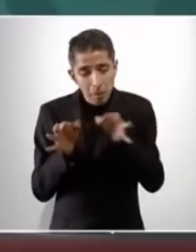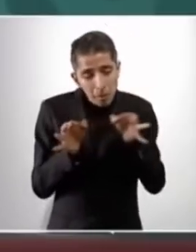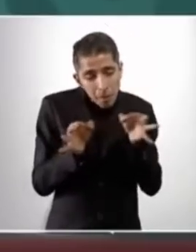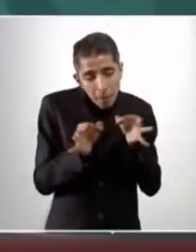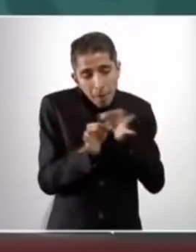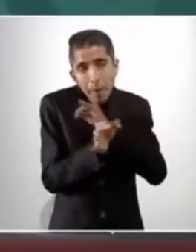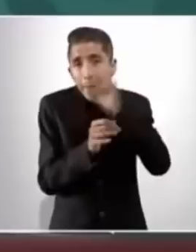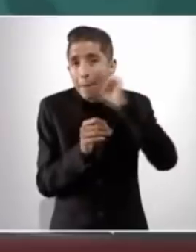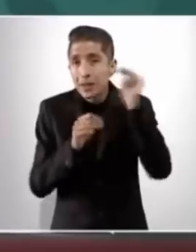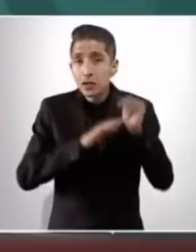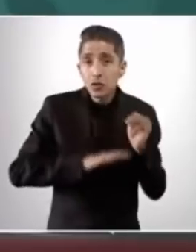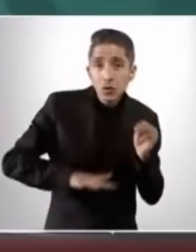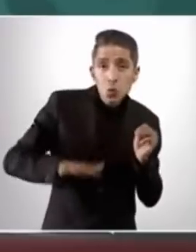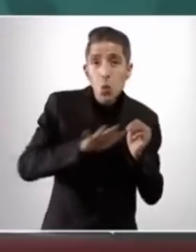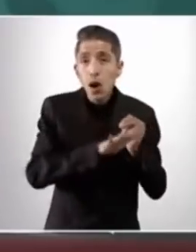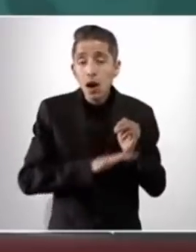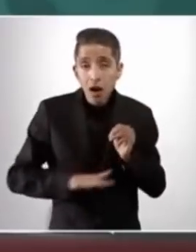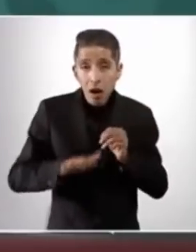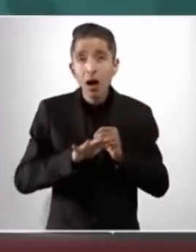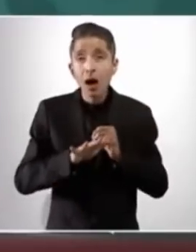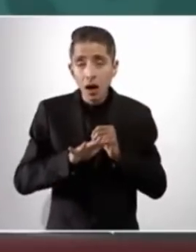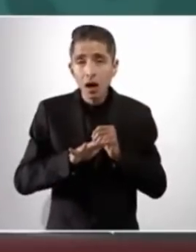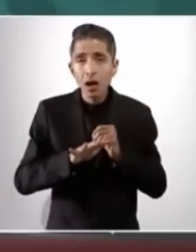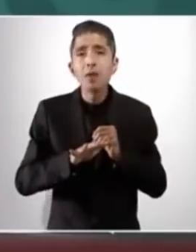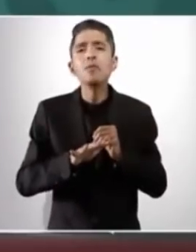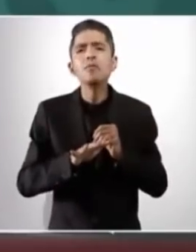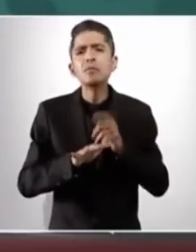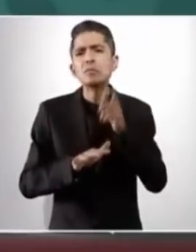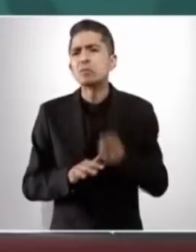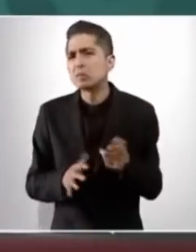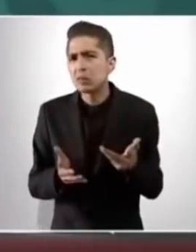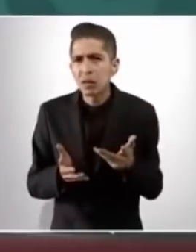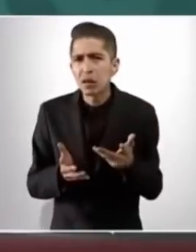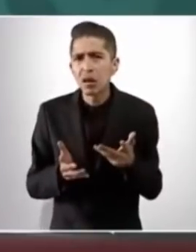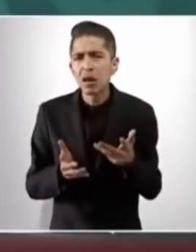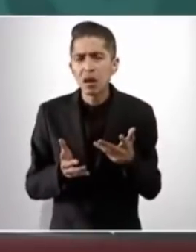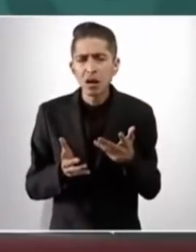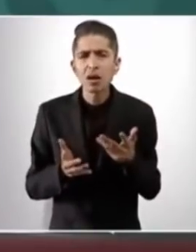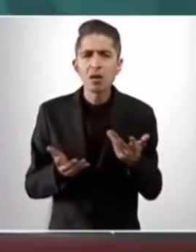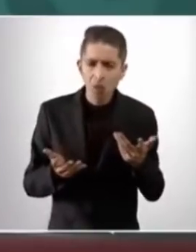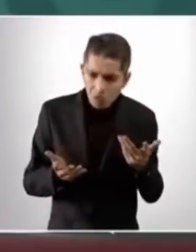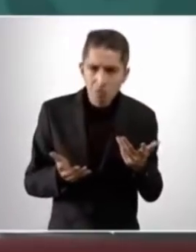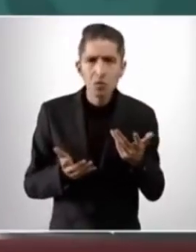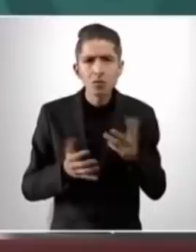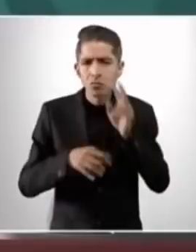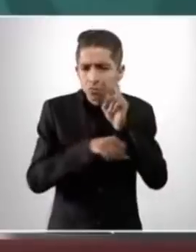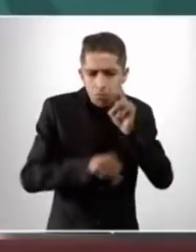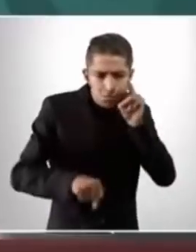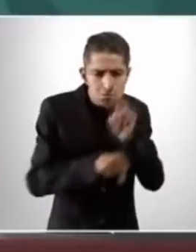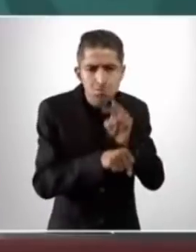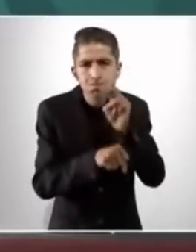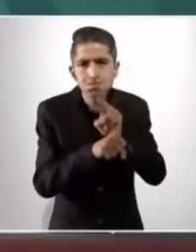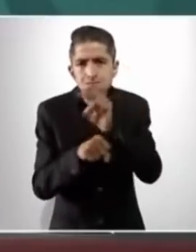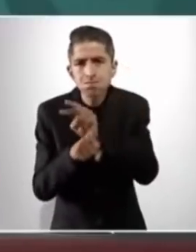Michoacán estén supervisados,